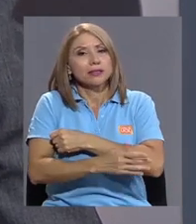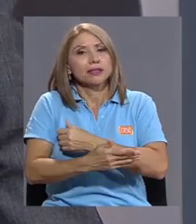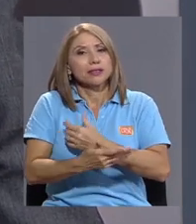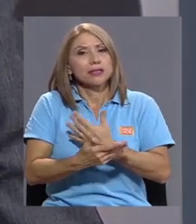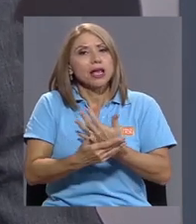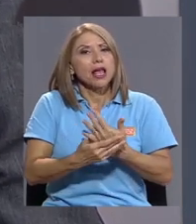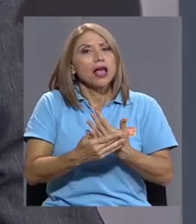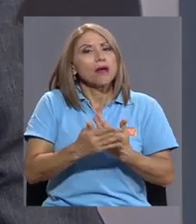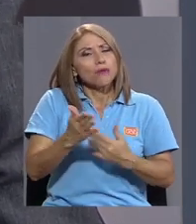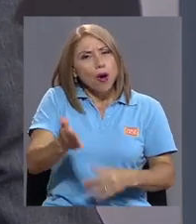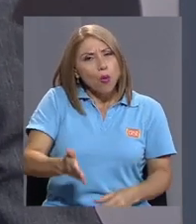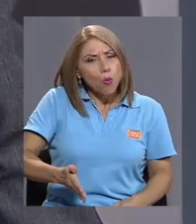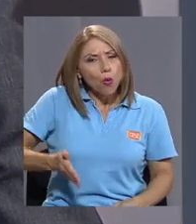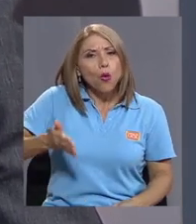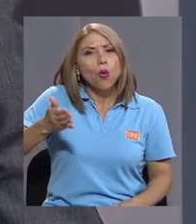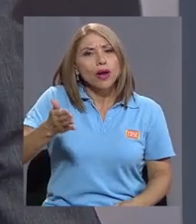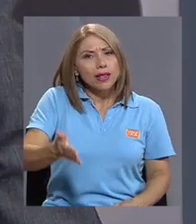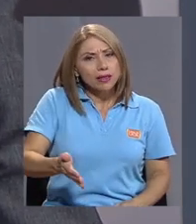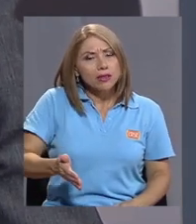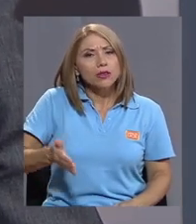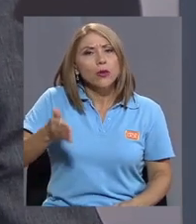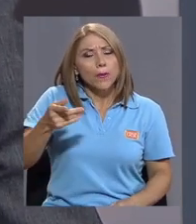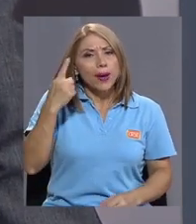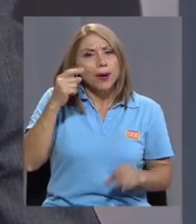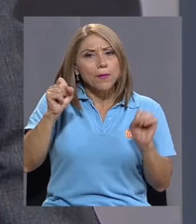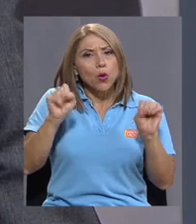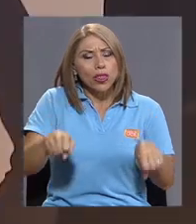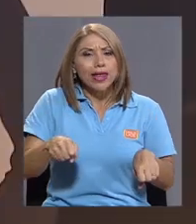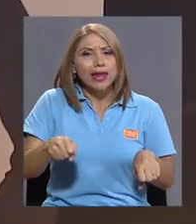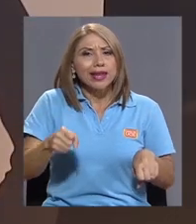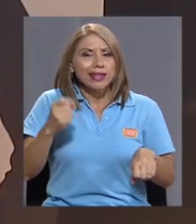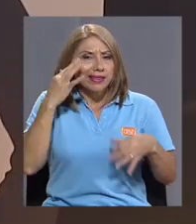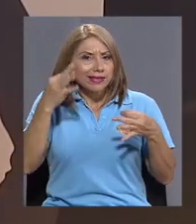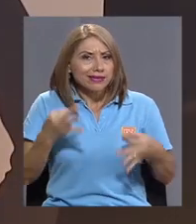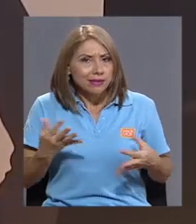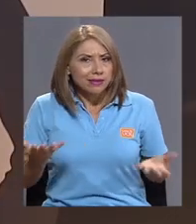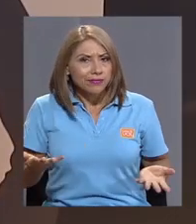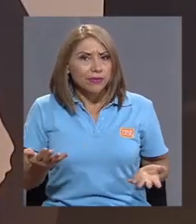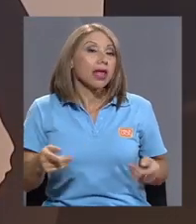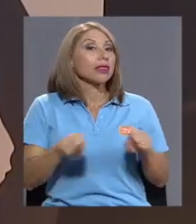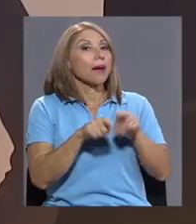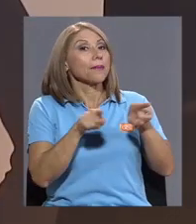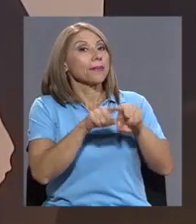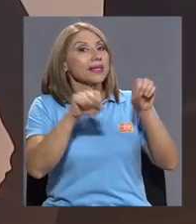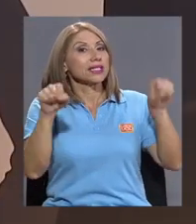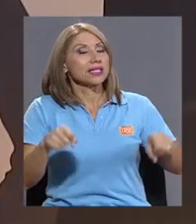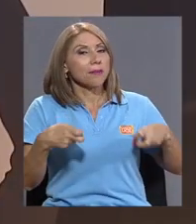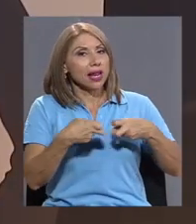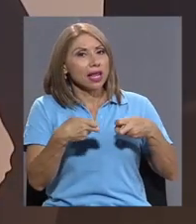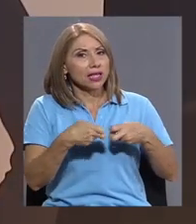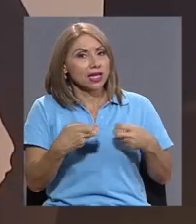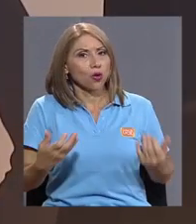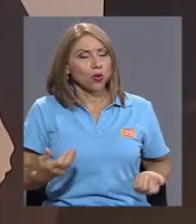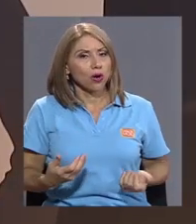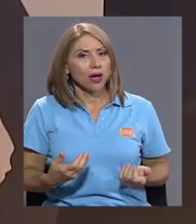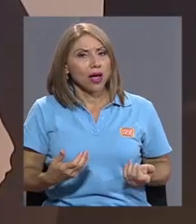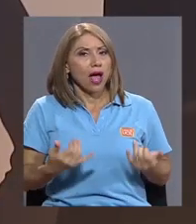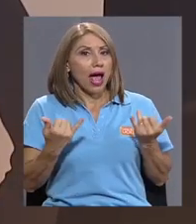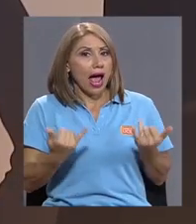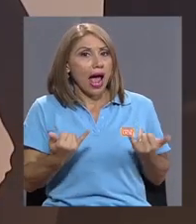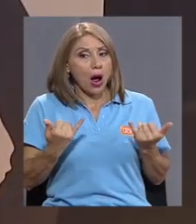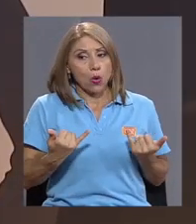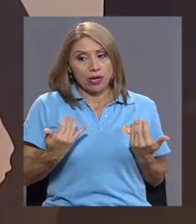un poco lento para poder decidir. Sí, lo otro es que, por ejemplo, en el sistema eléctrico, ya ahora en